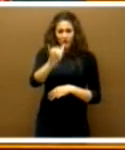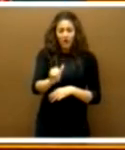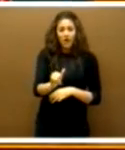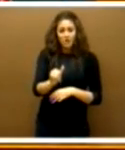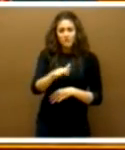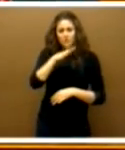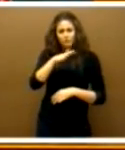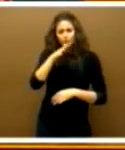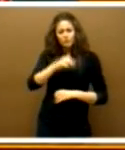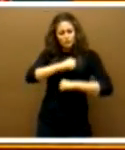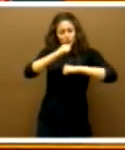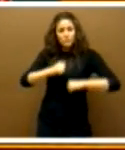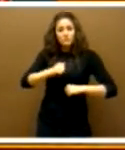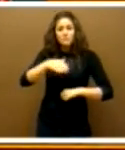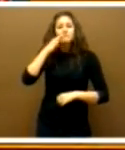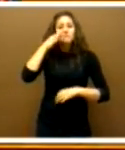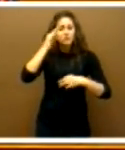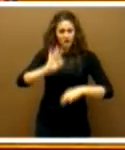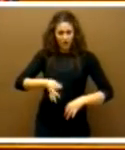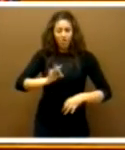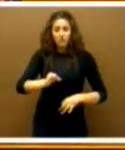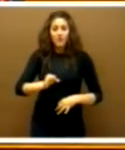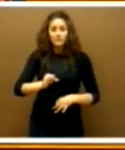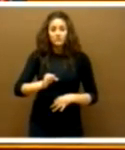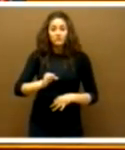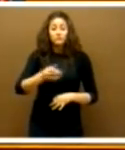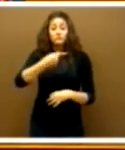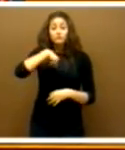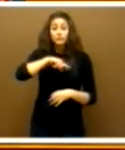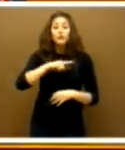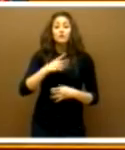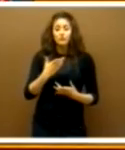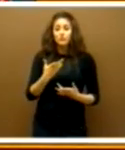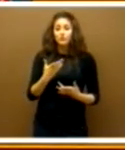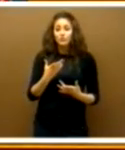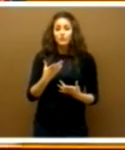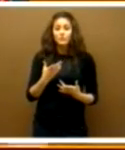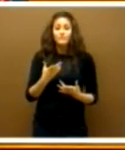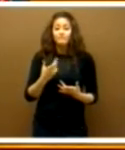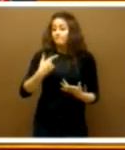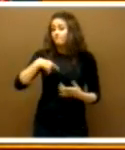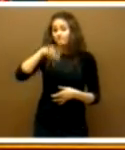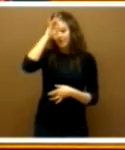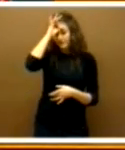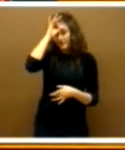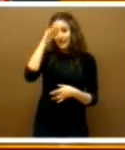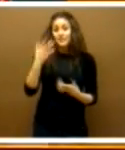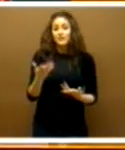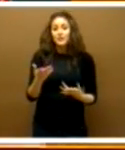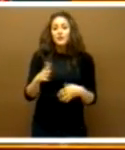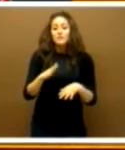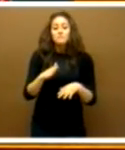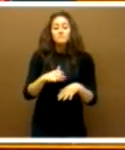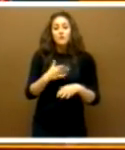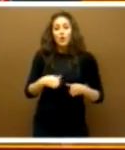fundamentadas y razonadas y que, desde luego, nosotros, pues, desconocemos. Para el